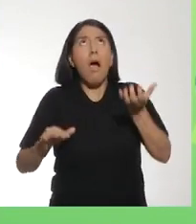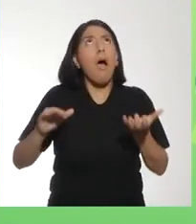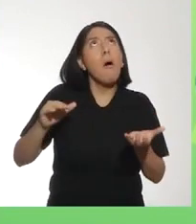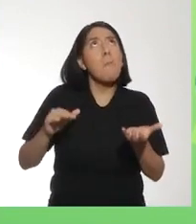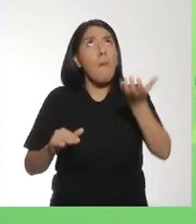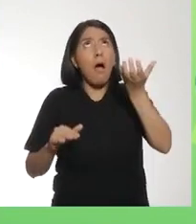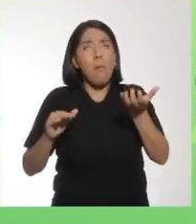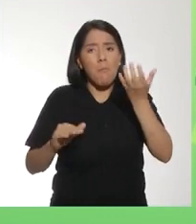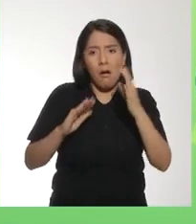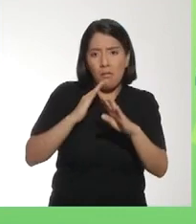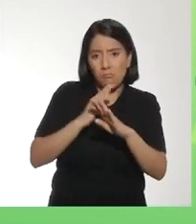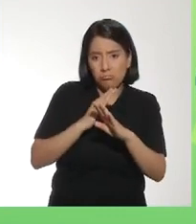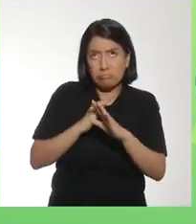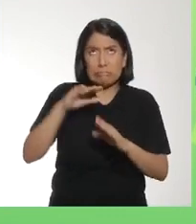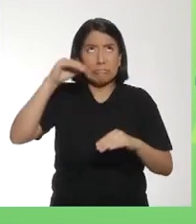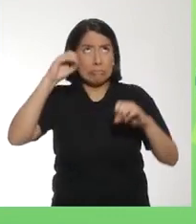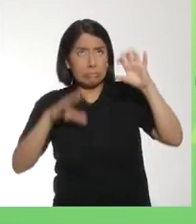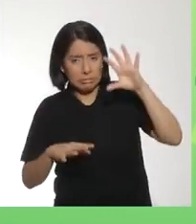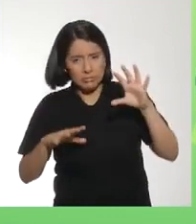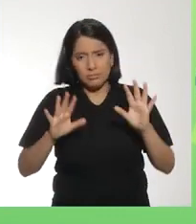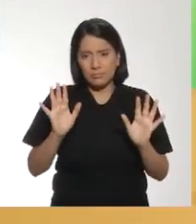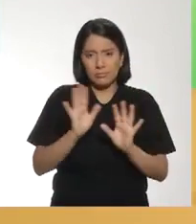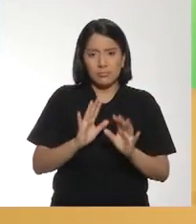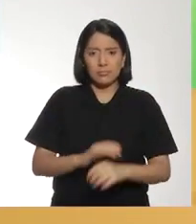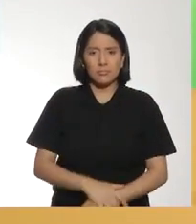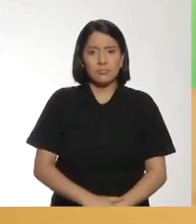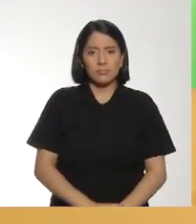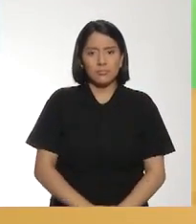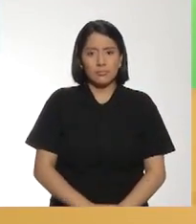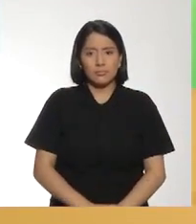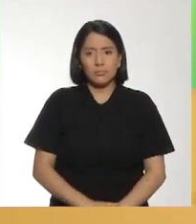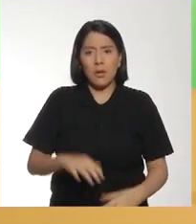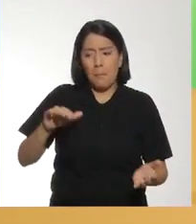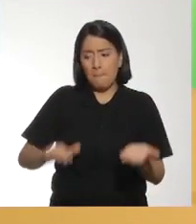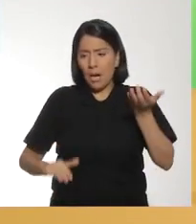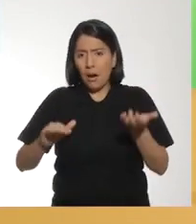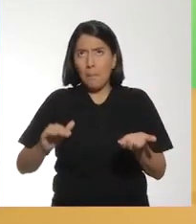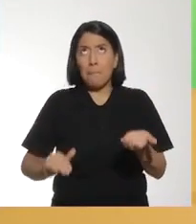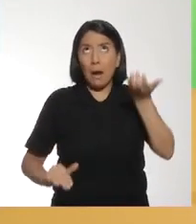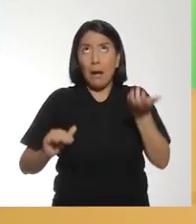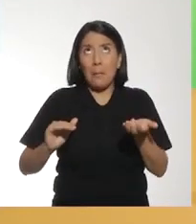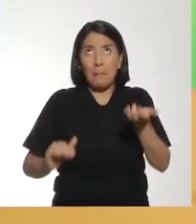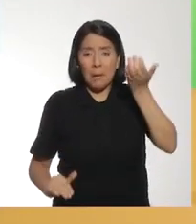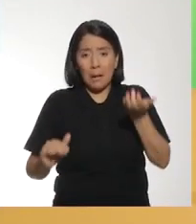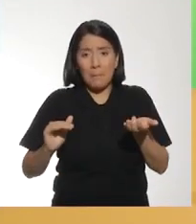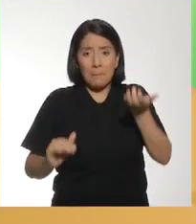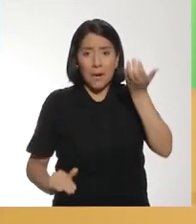hacia arriba, tratando de mantenerla sin caer al suelo. A ver. Ya, lanza la pelota. Bien.